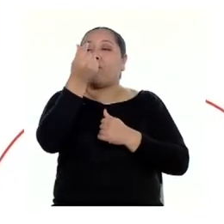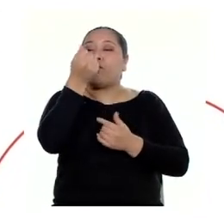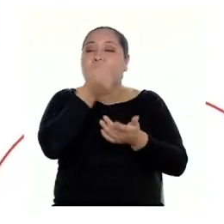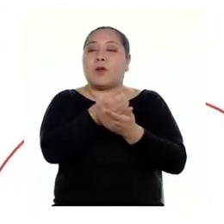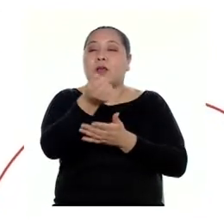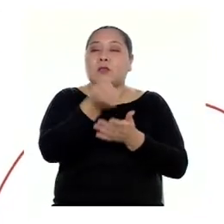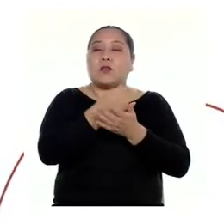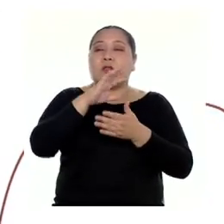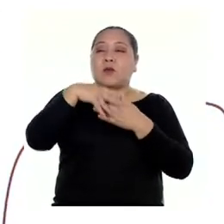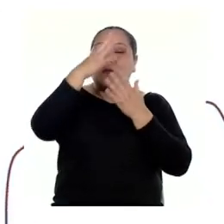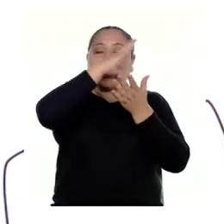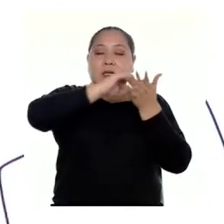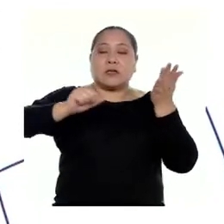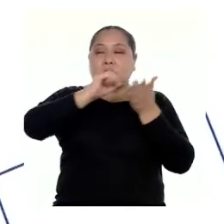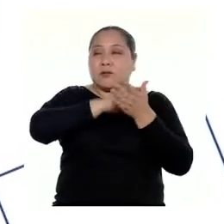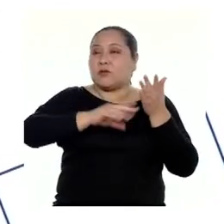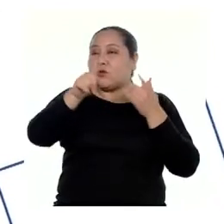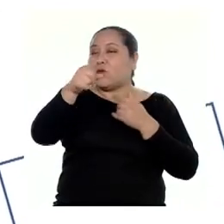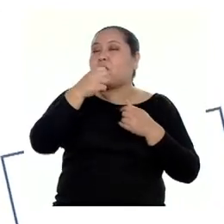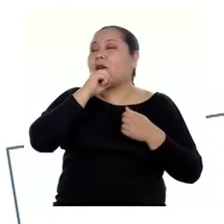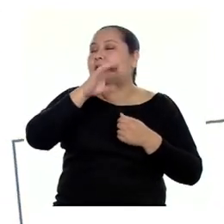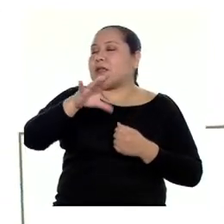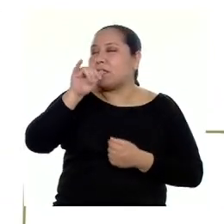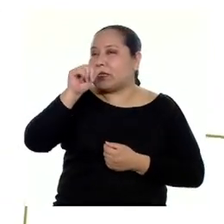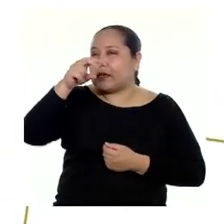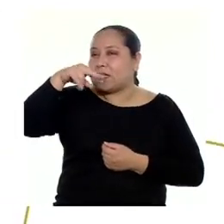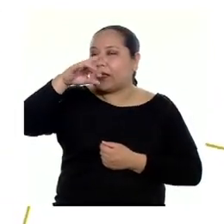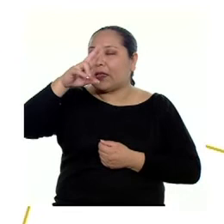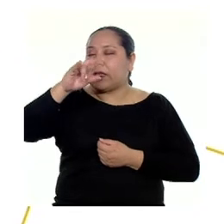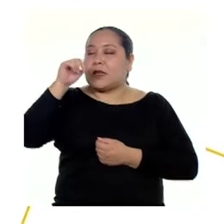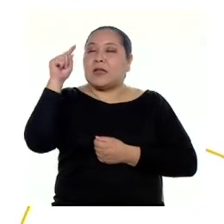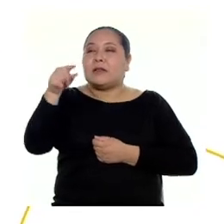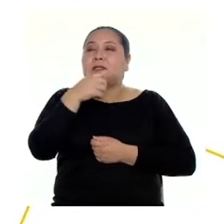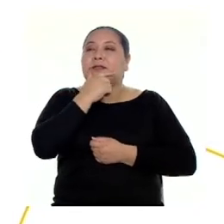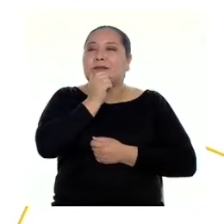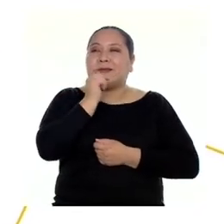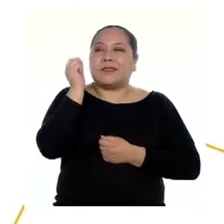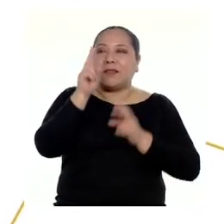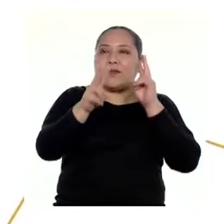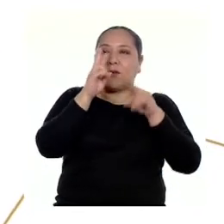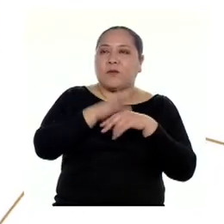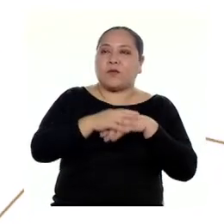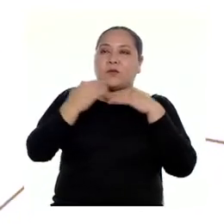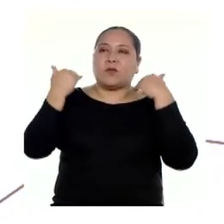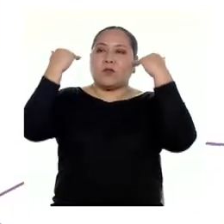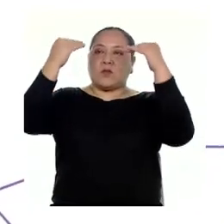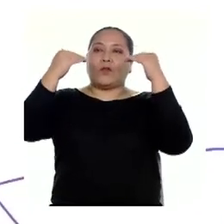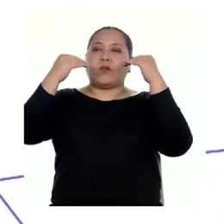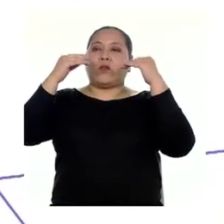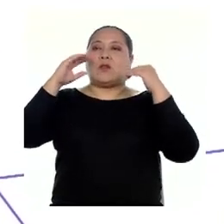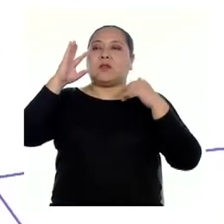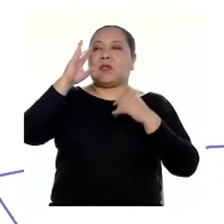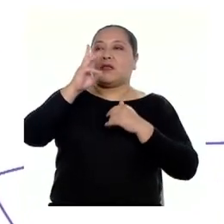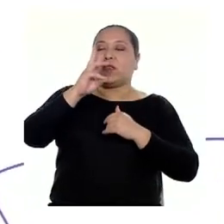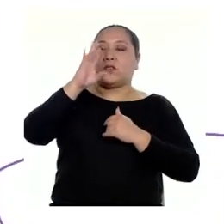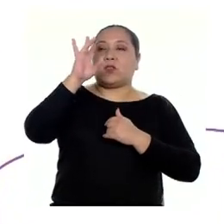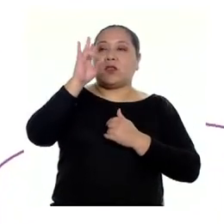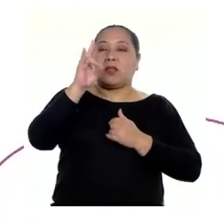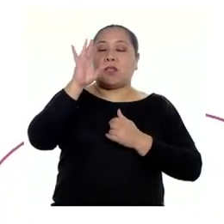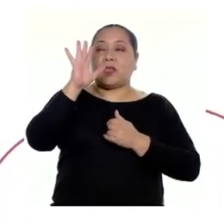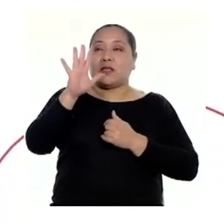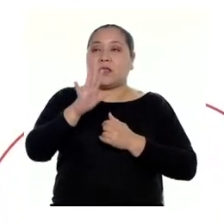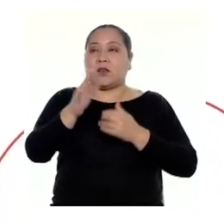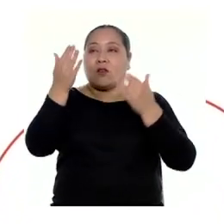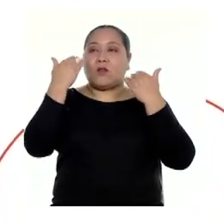descuentos? ¿Qué dices, Yanira? Bueno, si vemos los dos precios, la primera marca cuesta 675 soles,